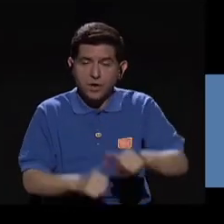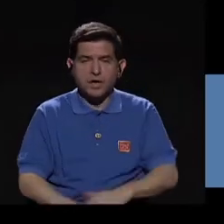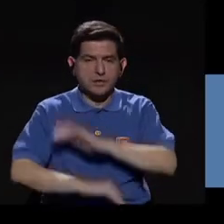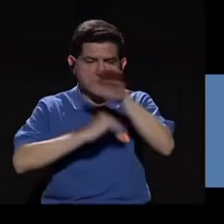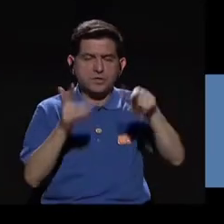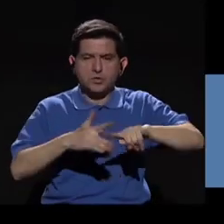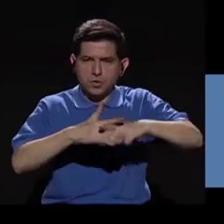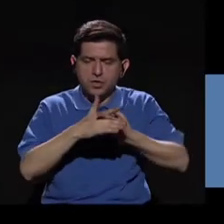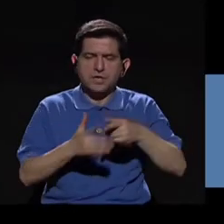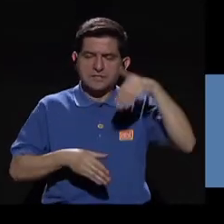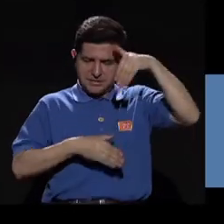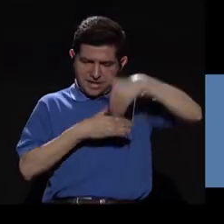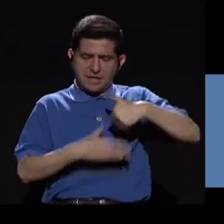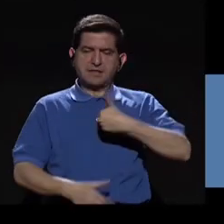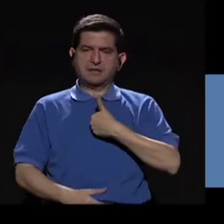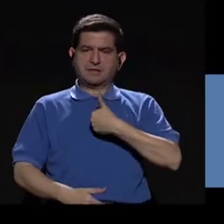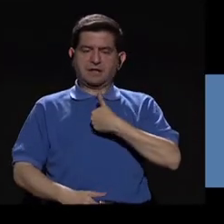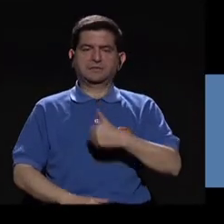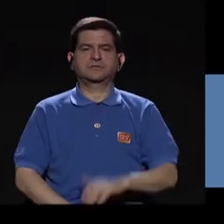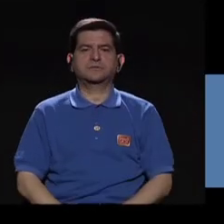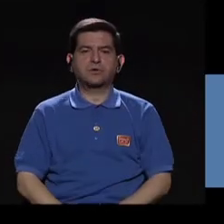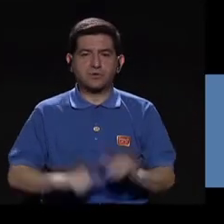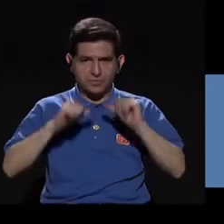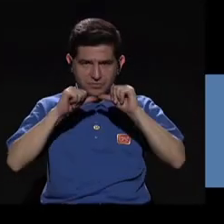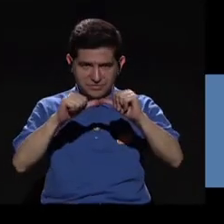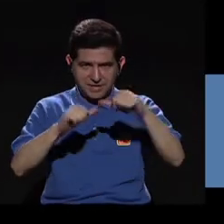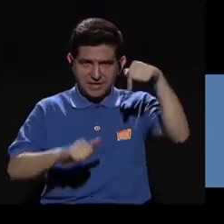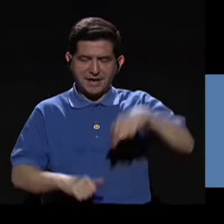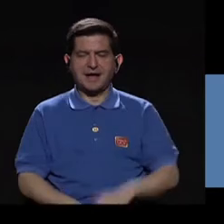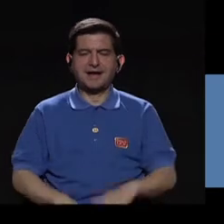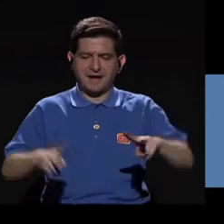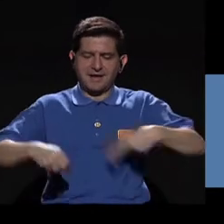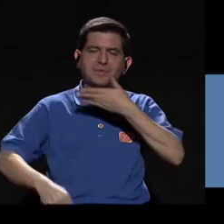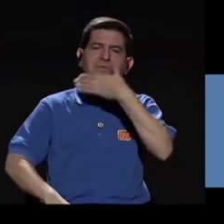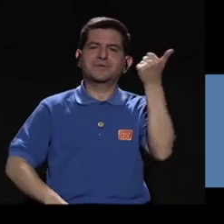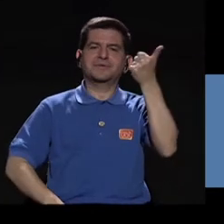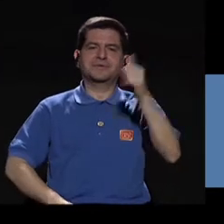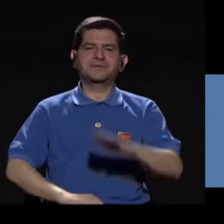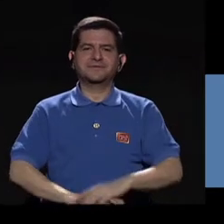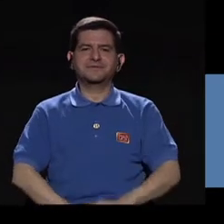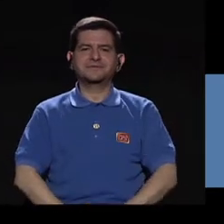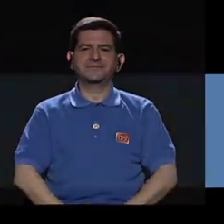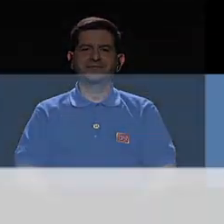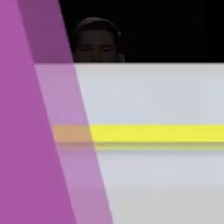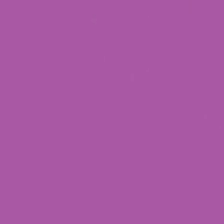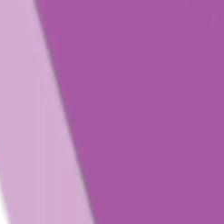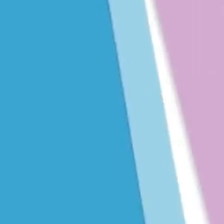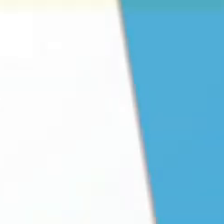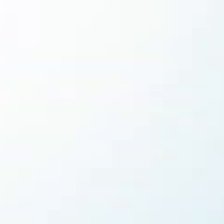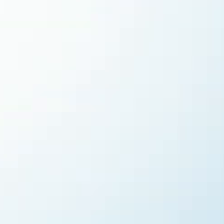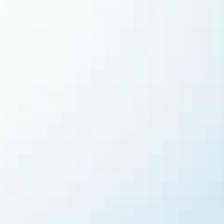Recuerde, todo comienza en su interior. Continúe con más de Vivir Mejor.